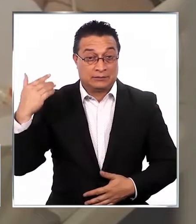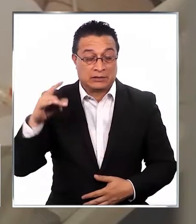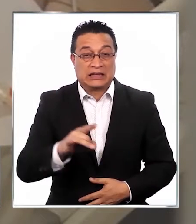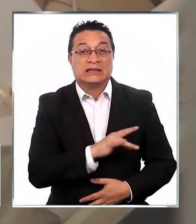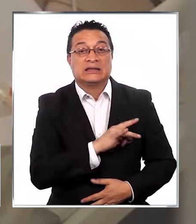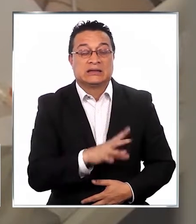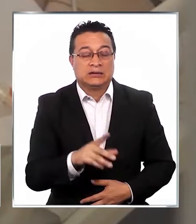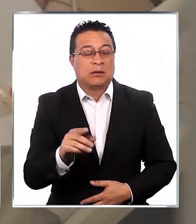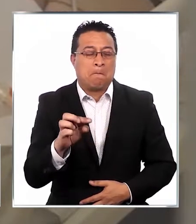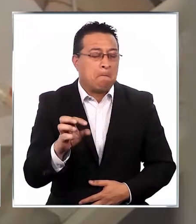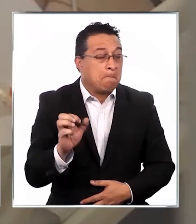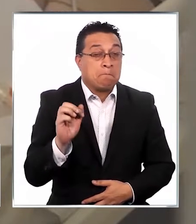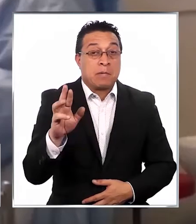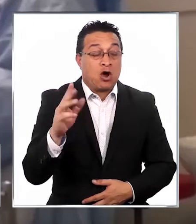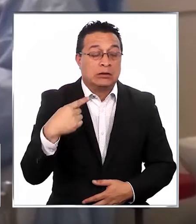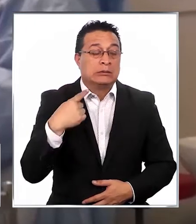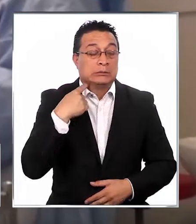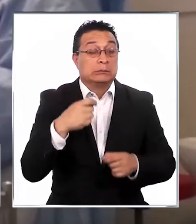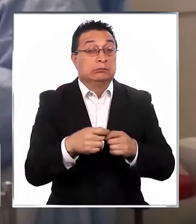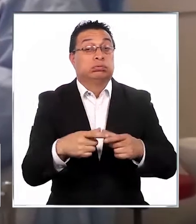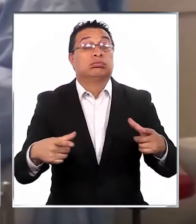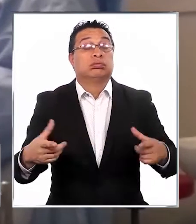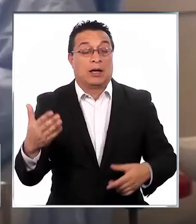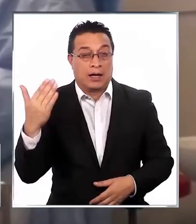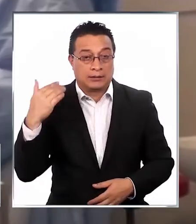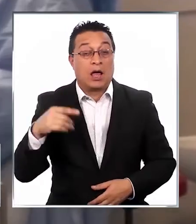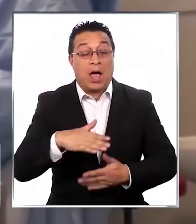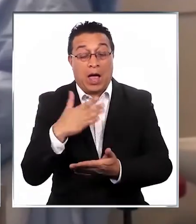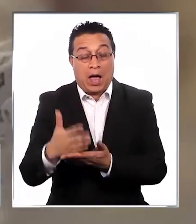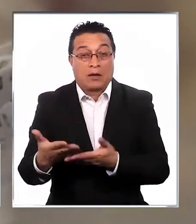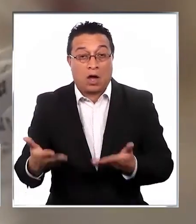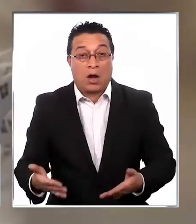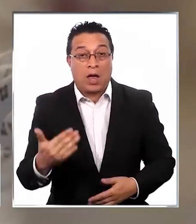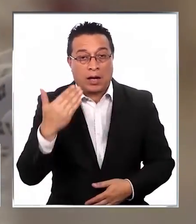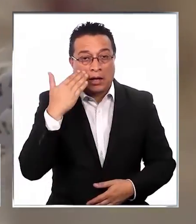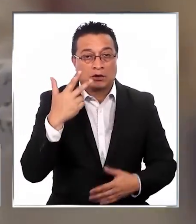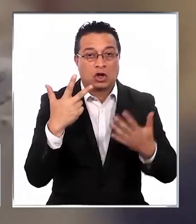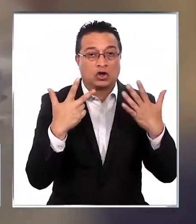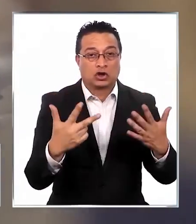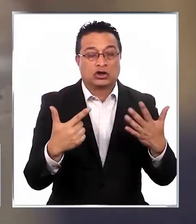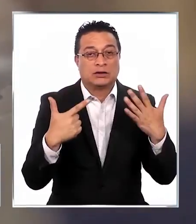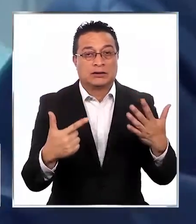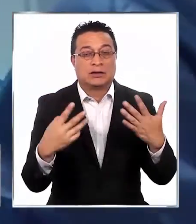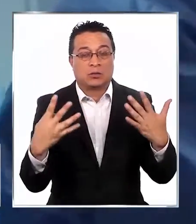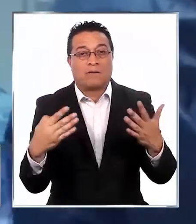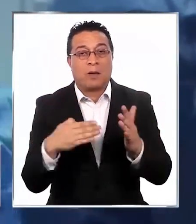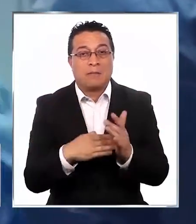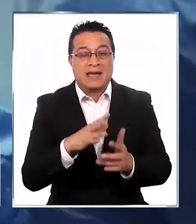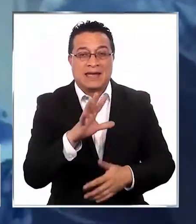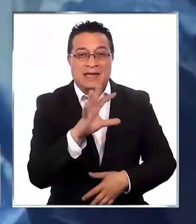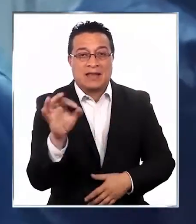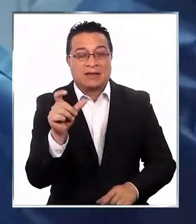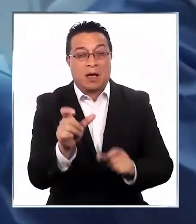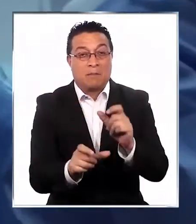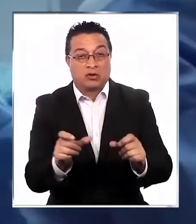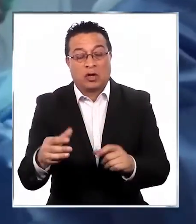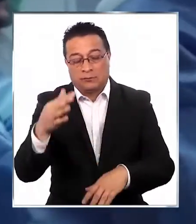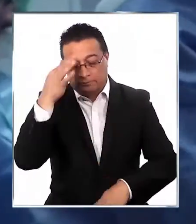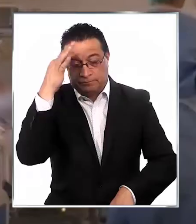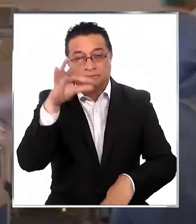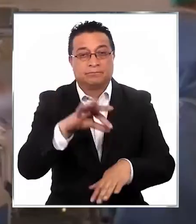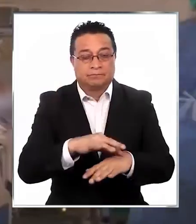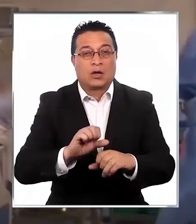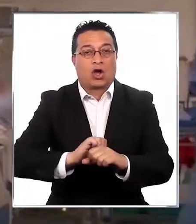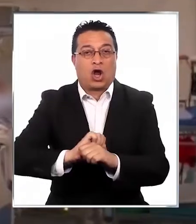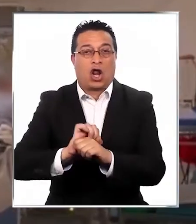cuando Chile enfrentaba los peores días de esta pandemia. Hasta ahora, casi 879.500 personas han